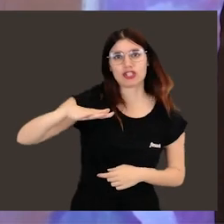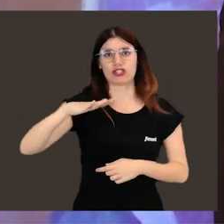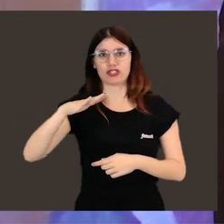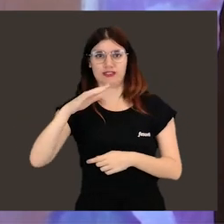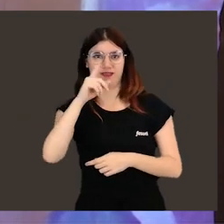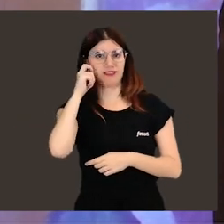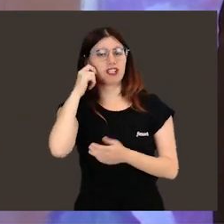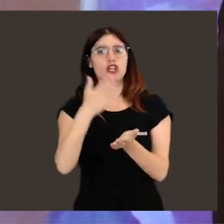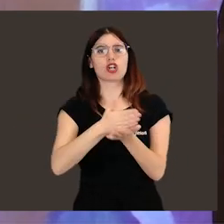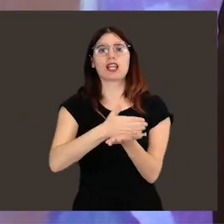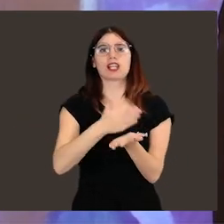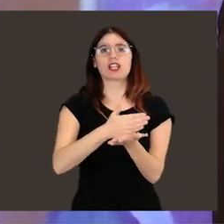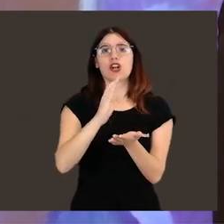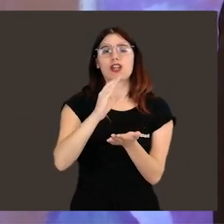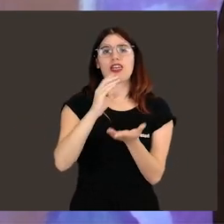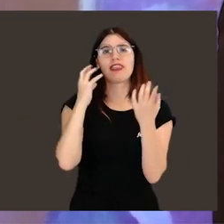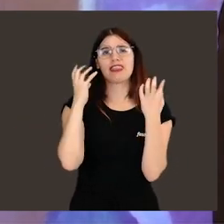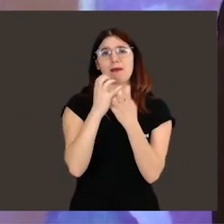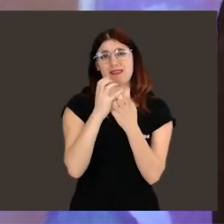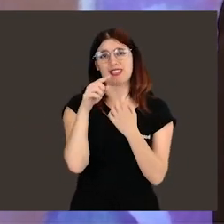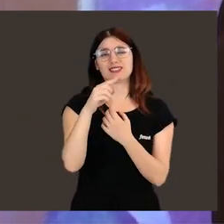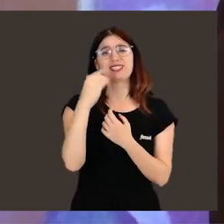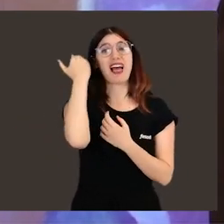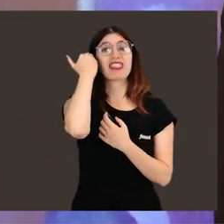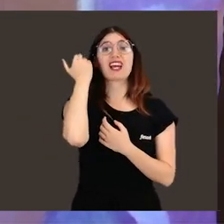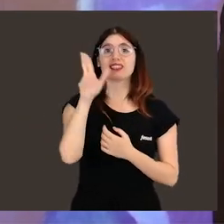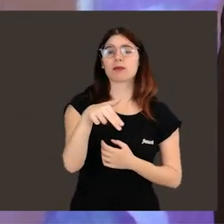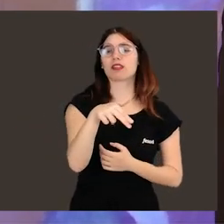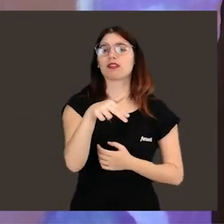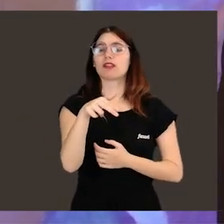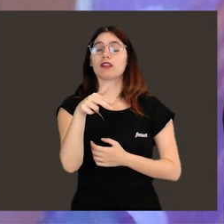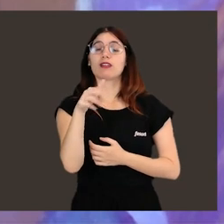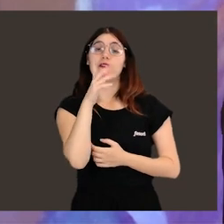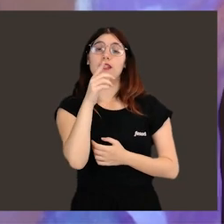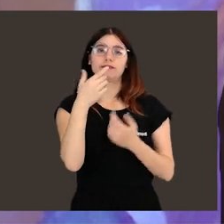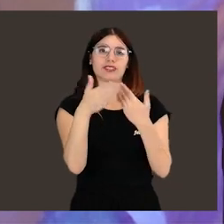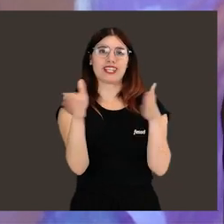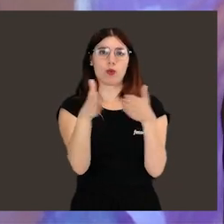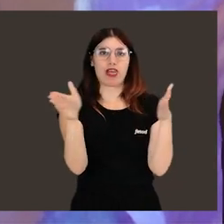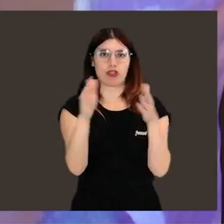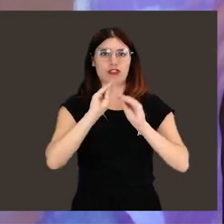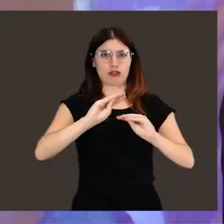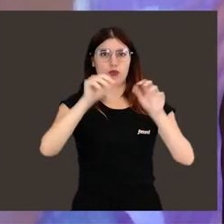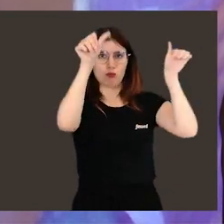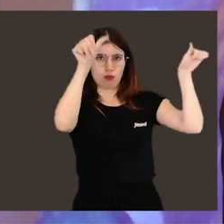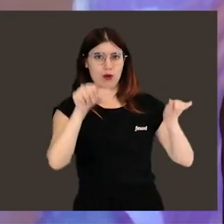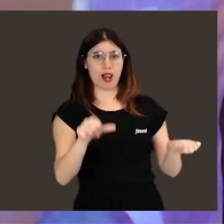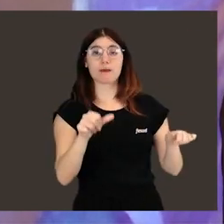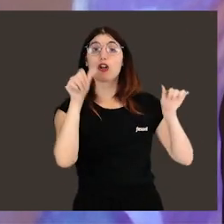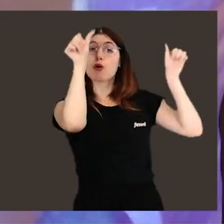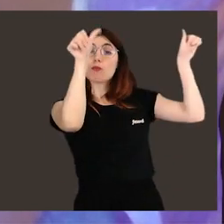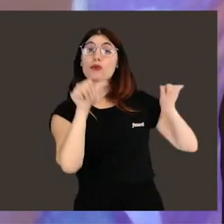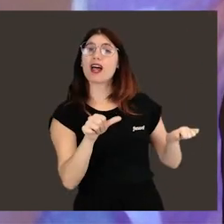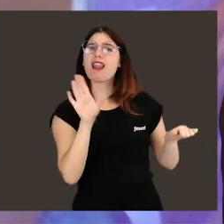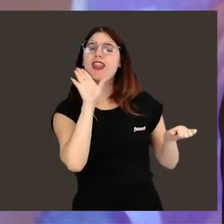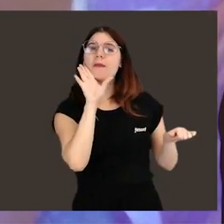a todos los niños y niñas del Colegio Cervantes de Gandía que asistieron a la inauguración de este mural.